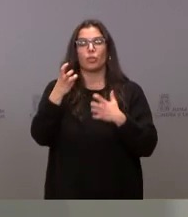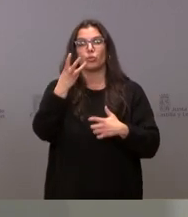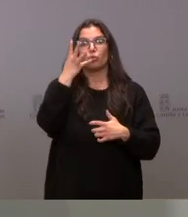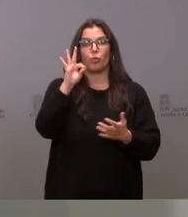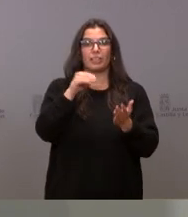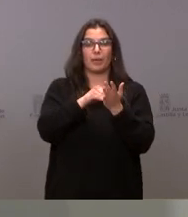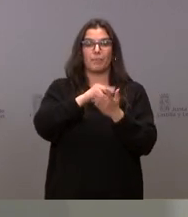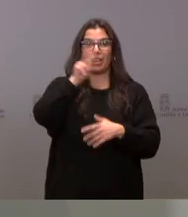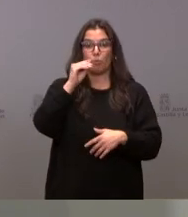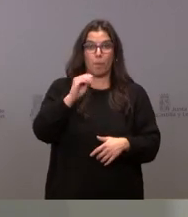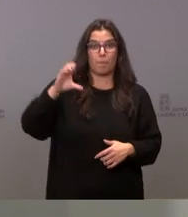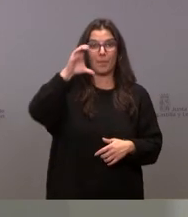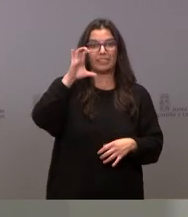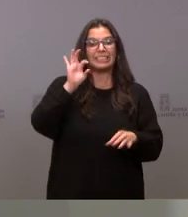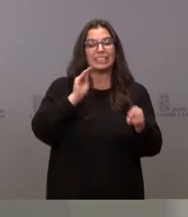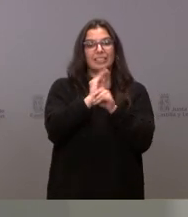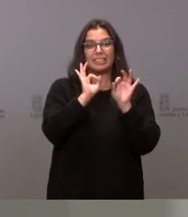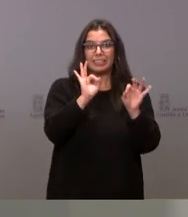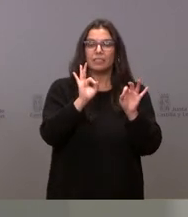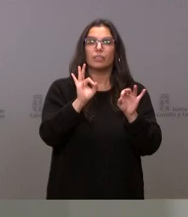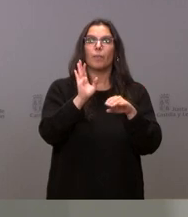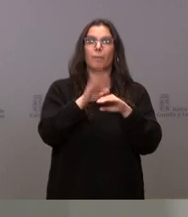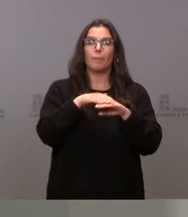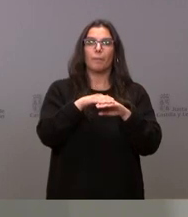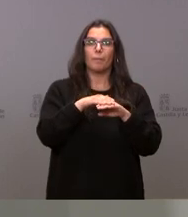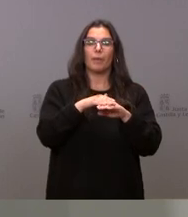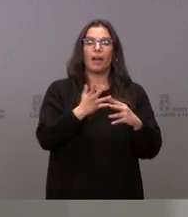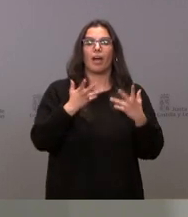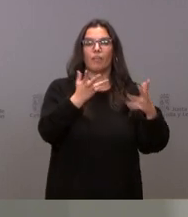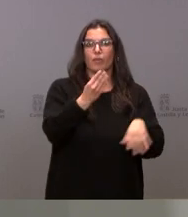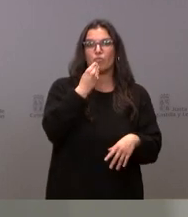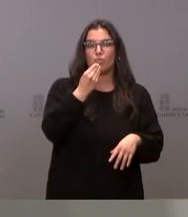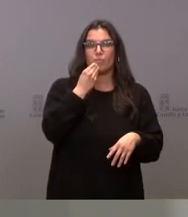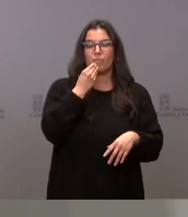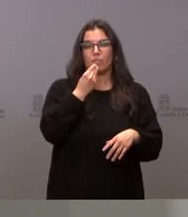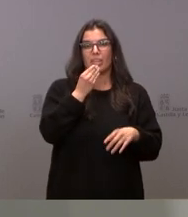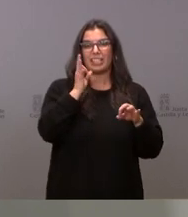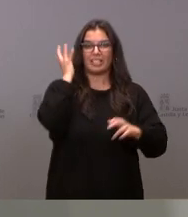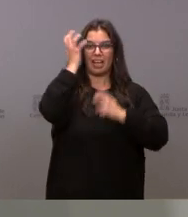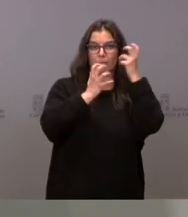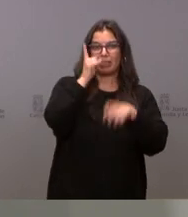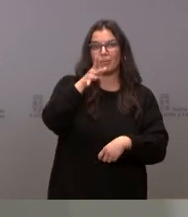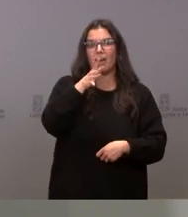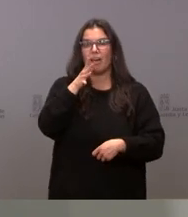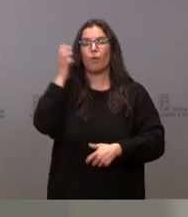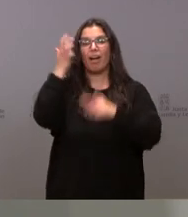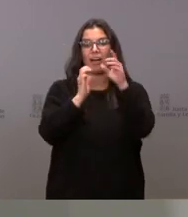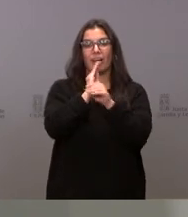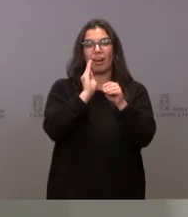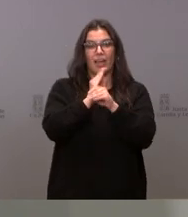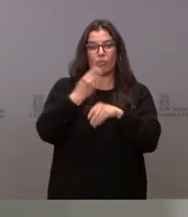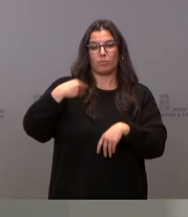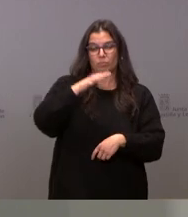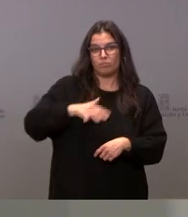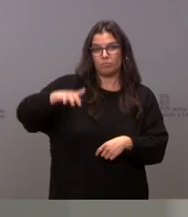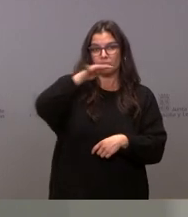euros el importe destinado al abastecimiento alimentario de forraje y de agua del ganado, las explotaciones ganaderas